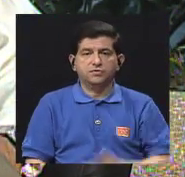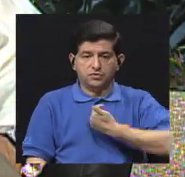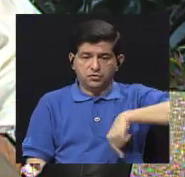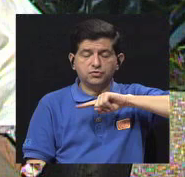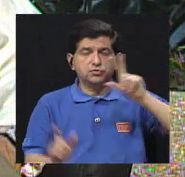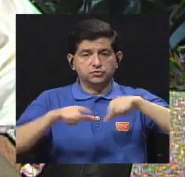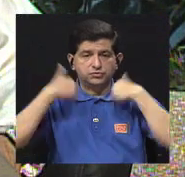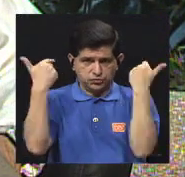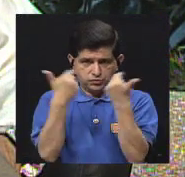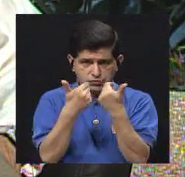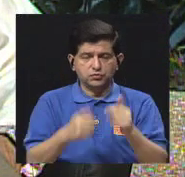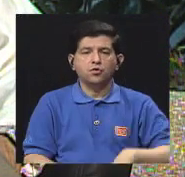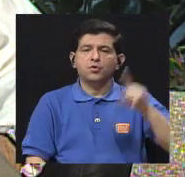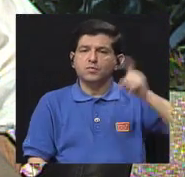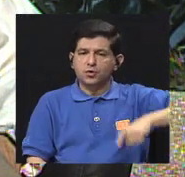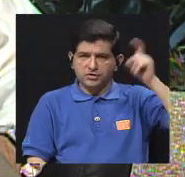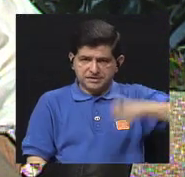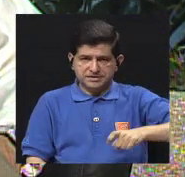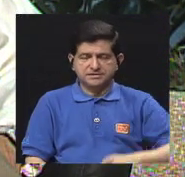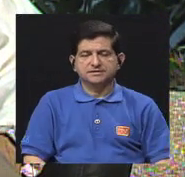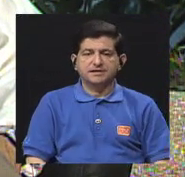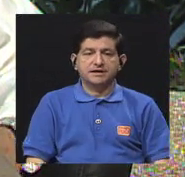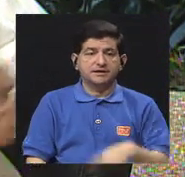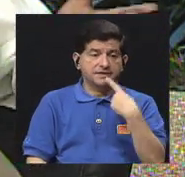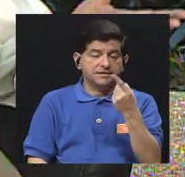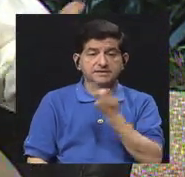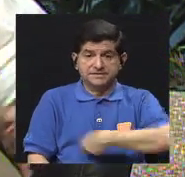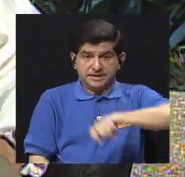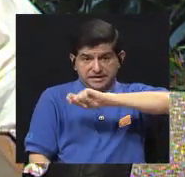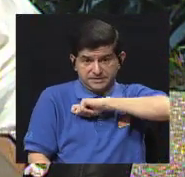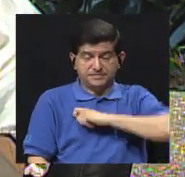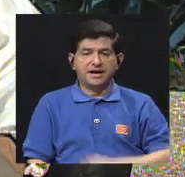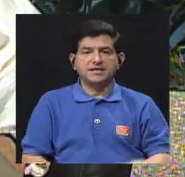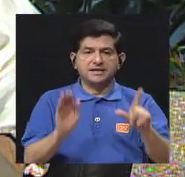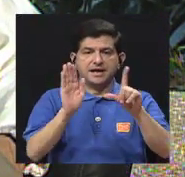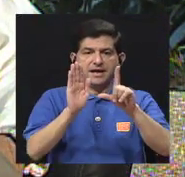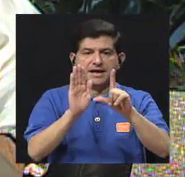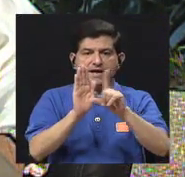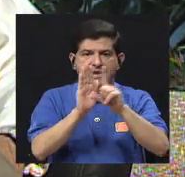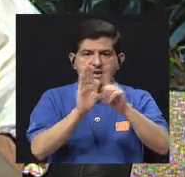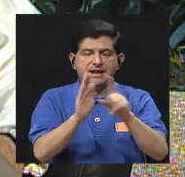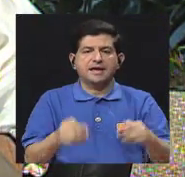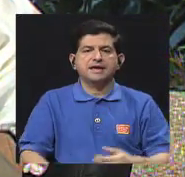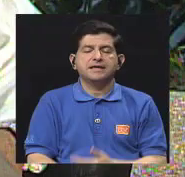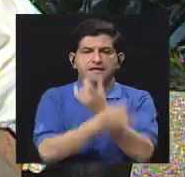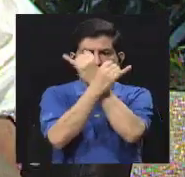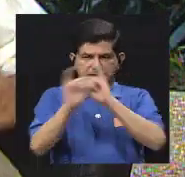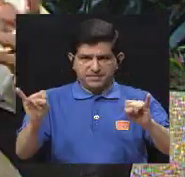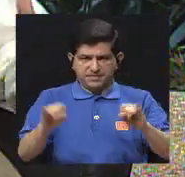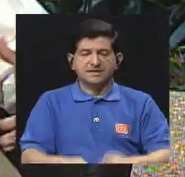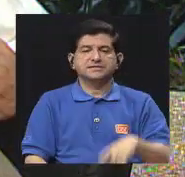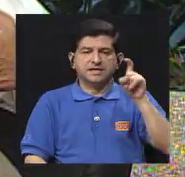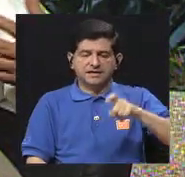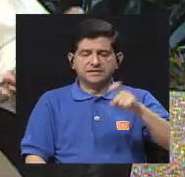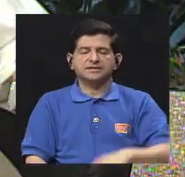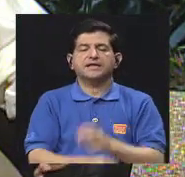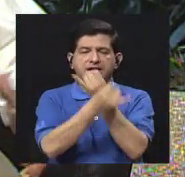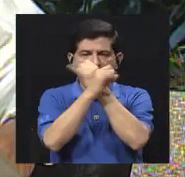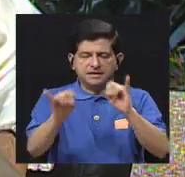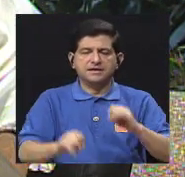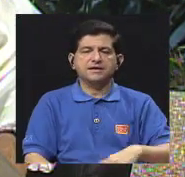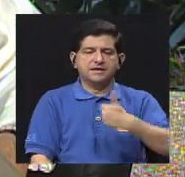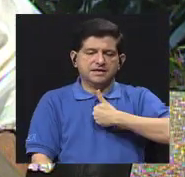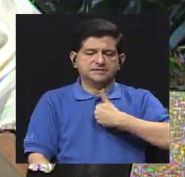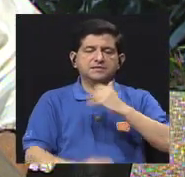a estar en un grupo que va a requerir, según en España, por ejemplo, la ley de autonomía, va a requerir autonomía y